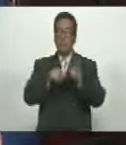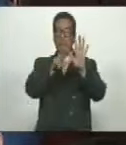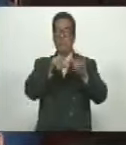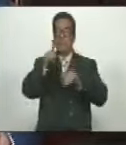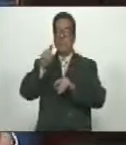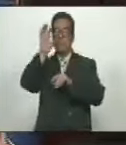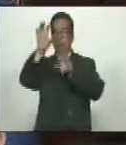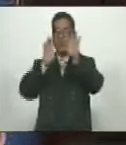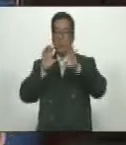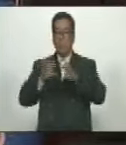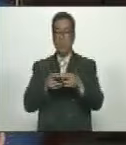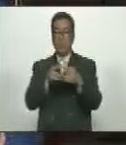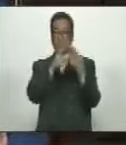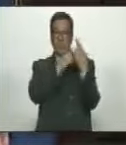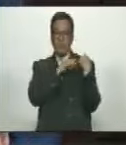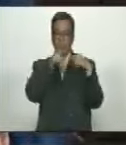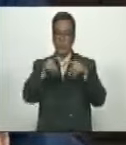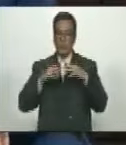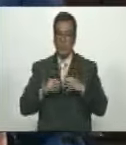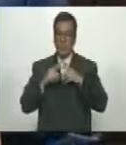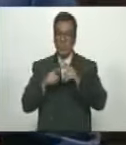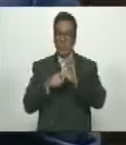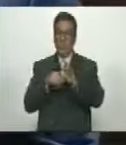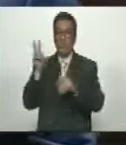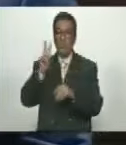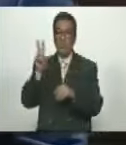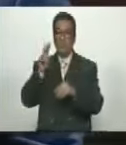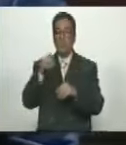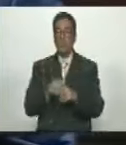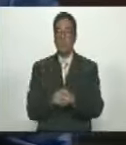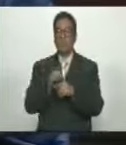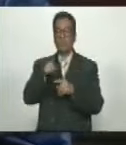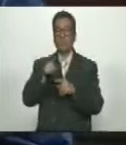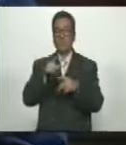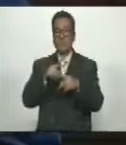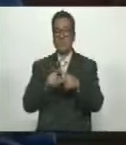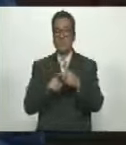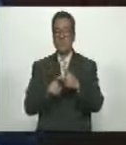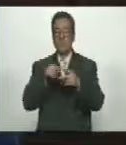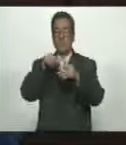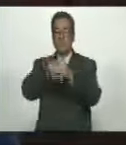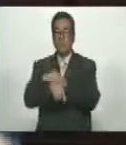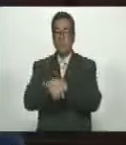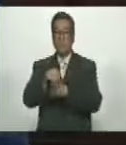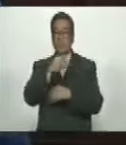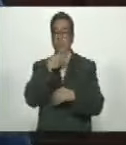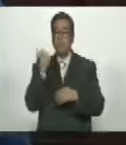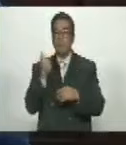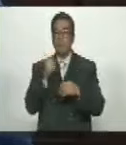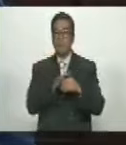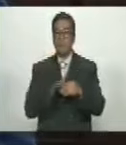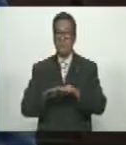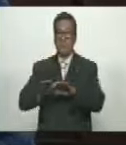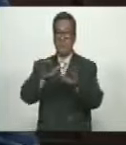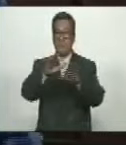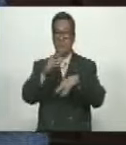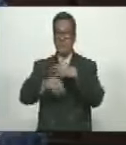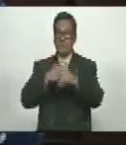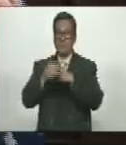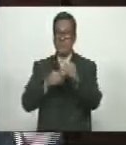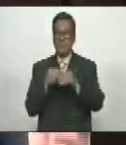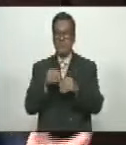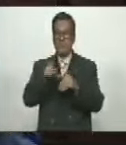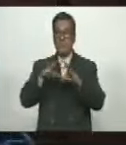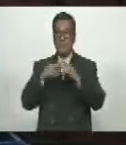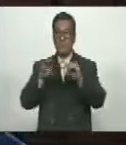países Están representados allí Y Venezuela Ha quedado dentro De los mejores pesebres Que se ha expuesto